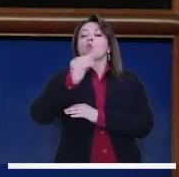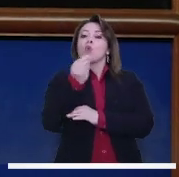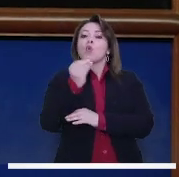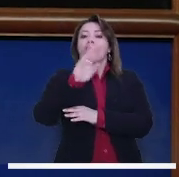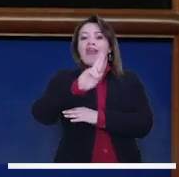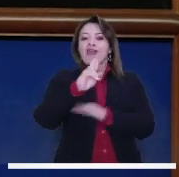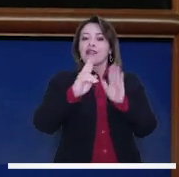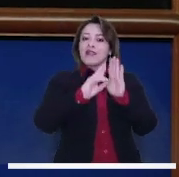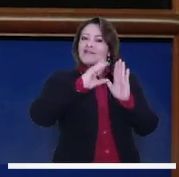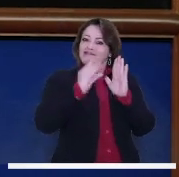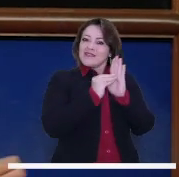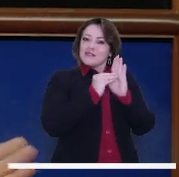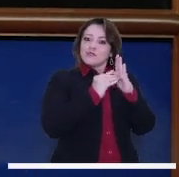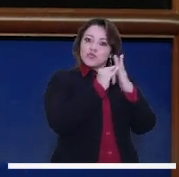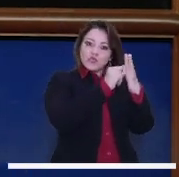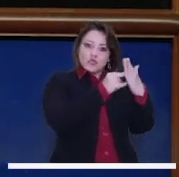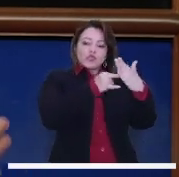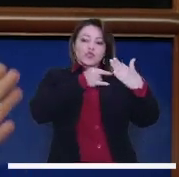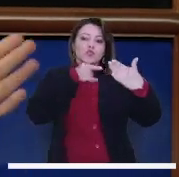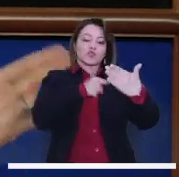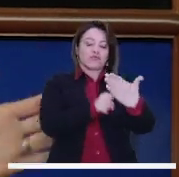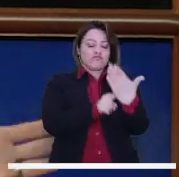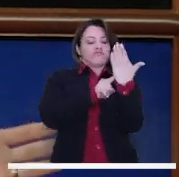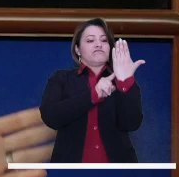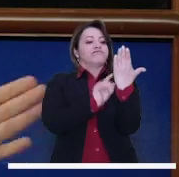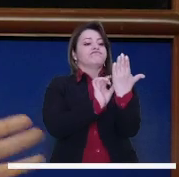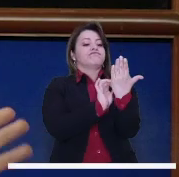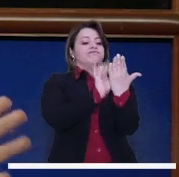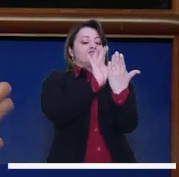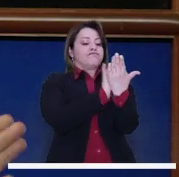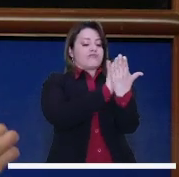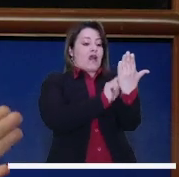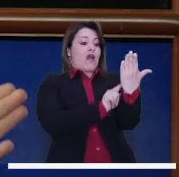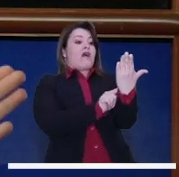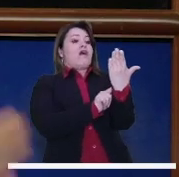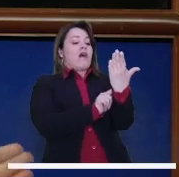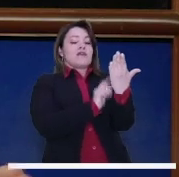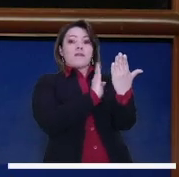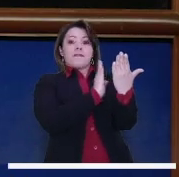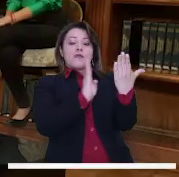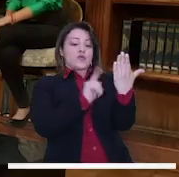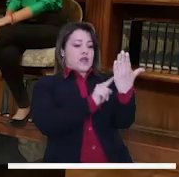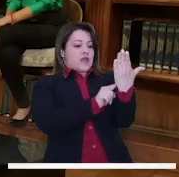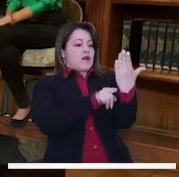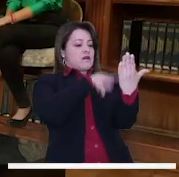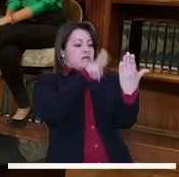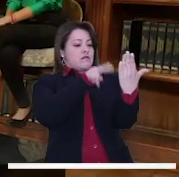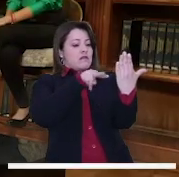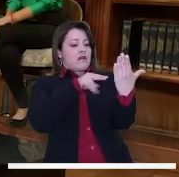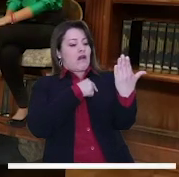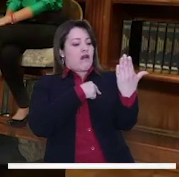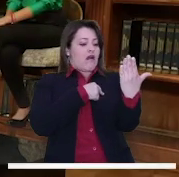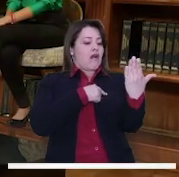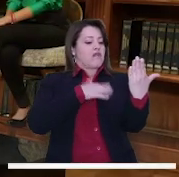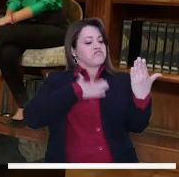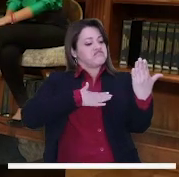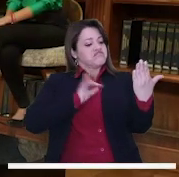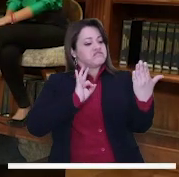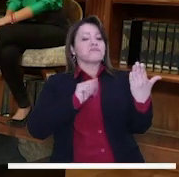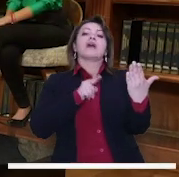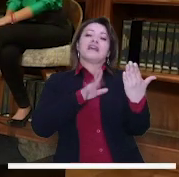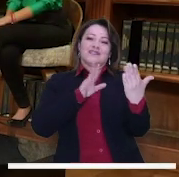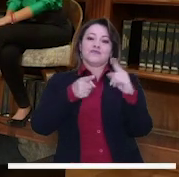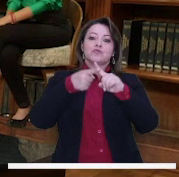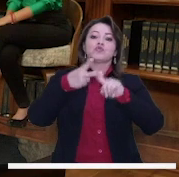buses y que la gente mientras va en el bus pueda escanear el código y conectarse con la Biblioteca Digital de Bogotá y leer mientras va en el bus.